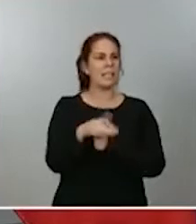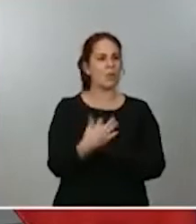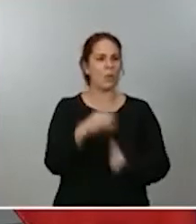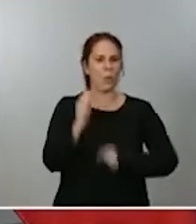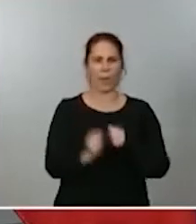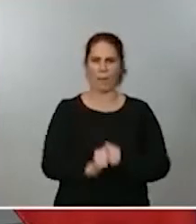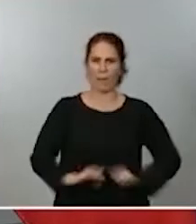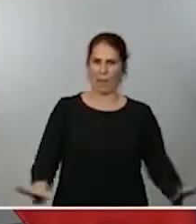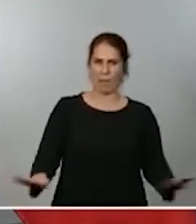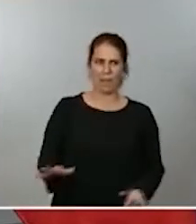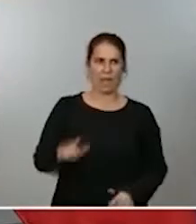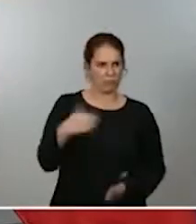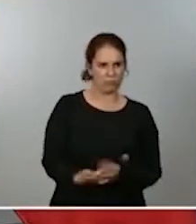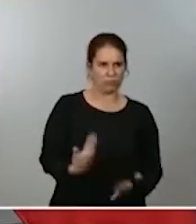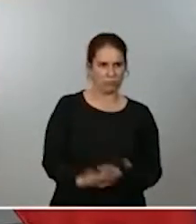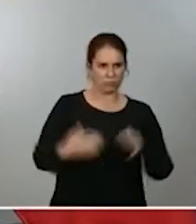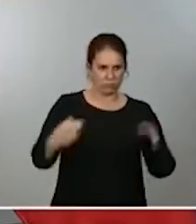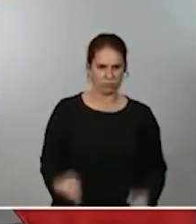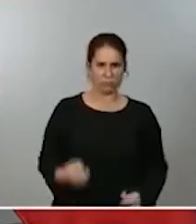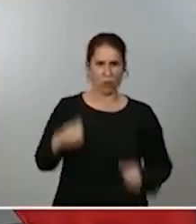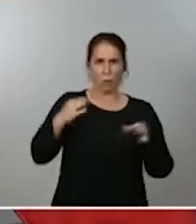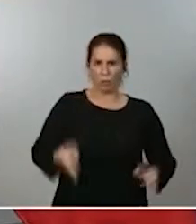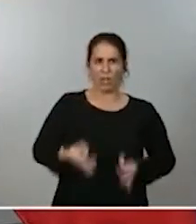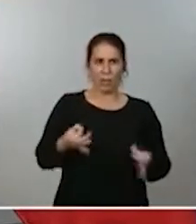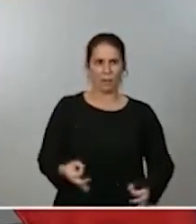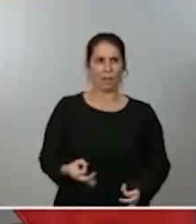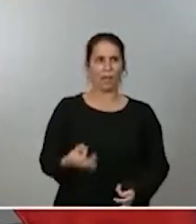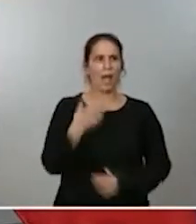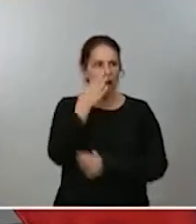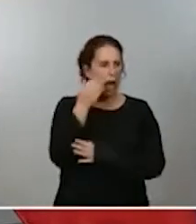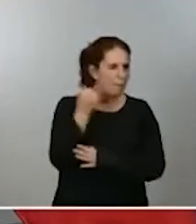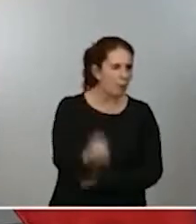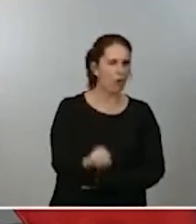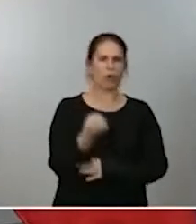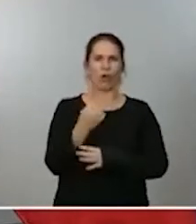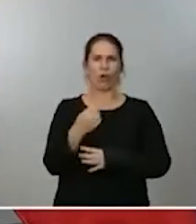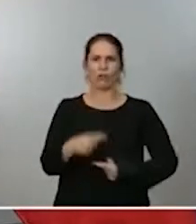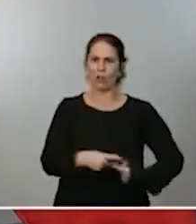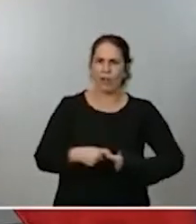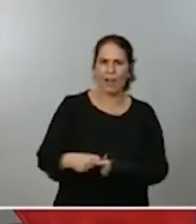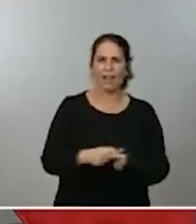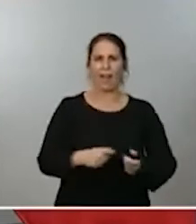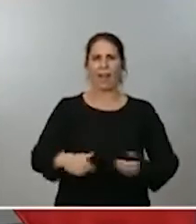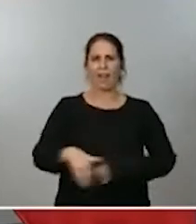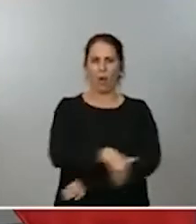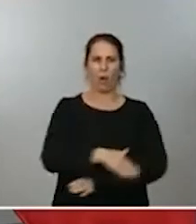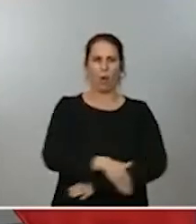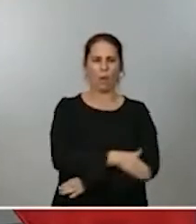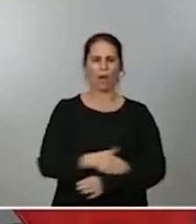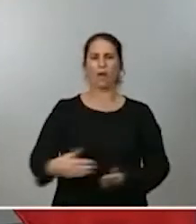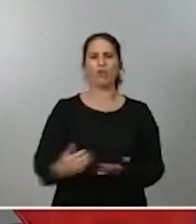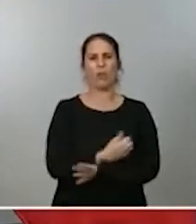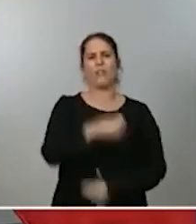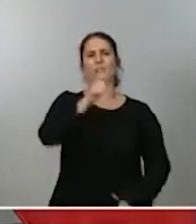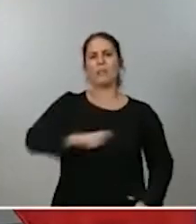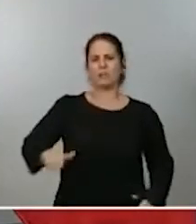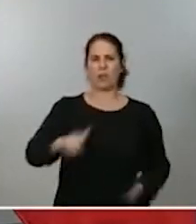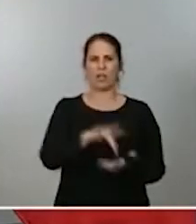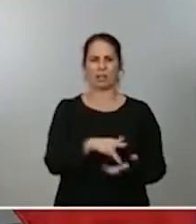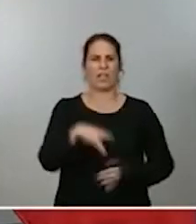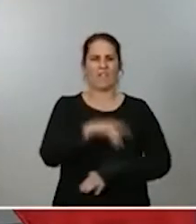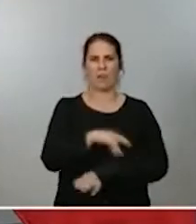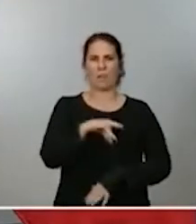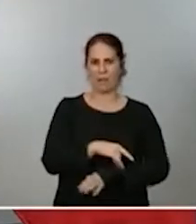como venimos haciendo siempre, todo el apoyo, la solidaridad del Gobierno hacia quienes padecen esta enfermedad, a quienes